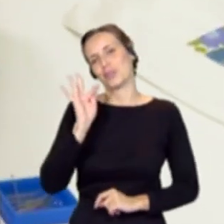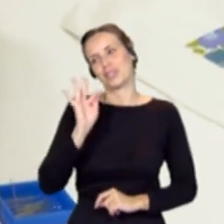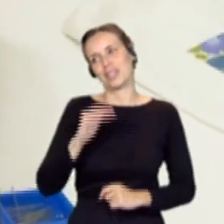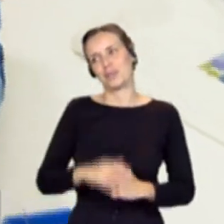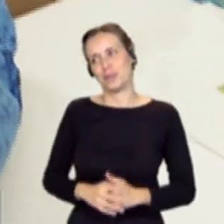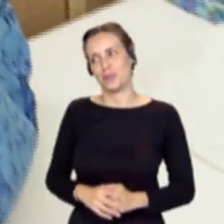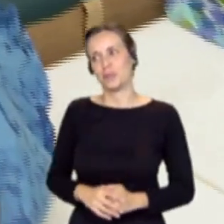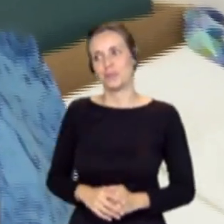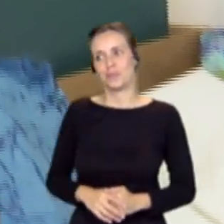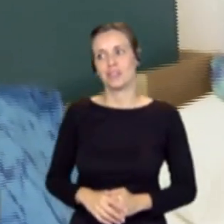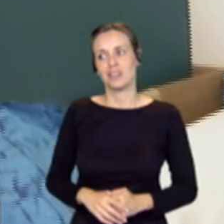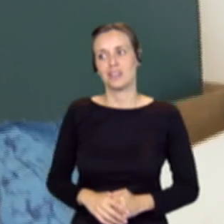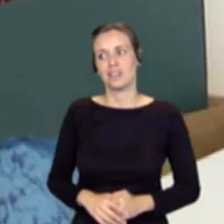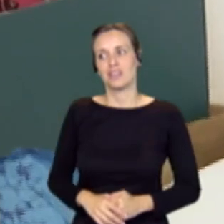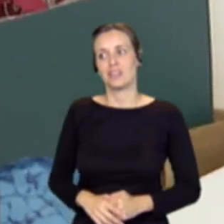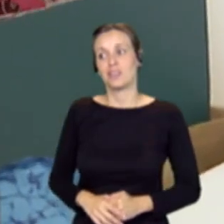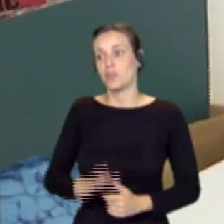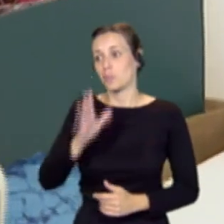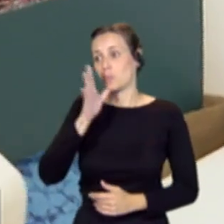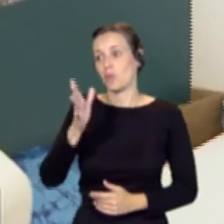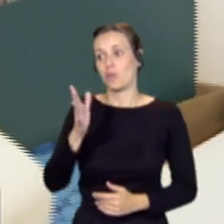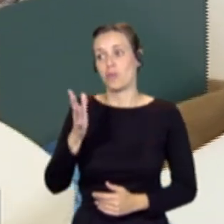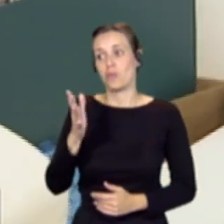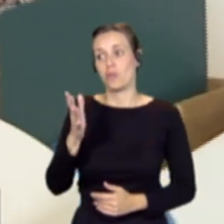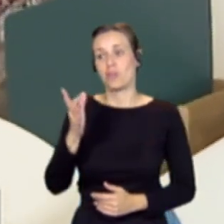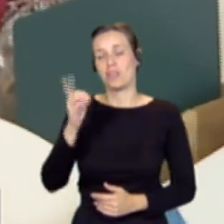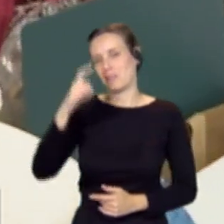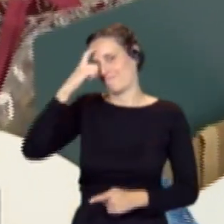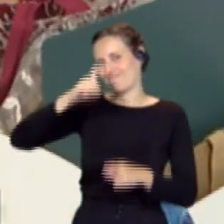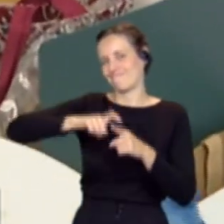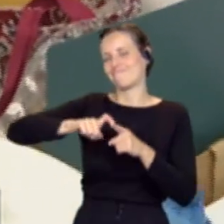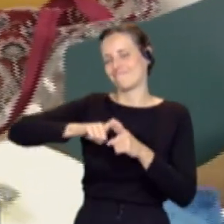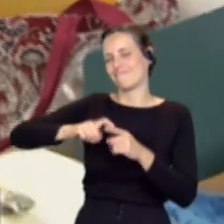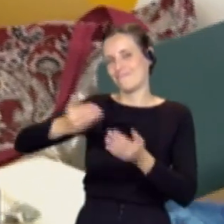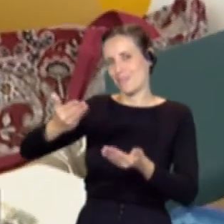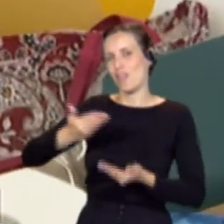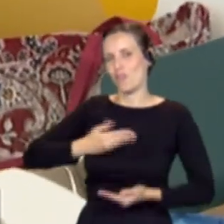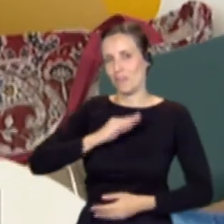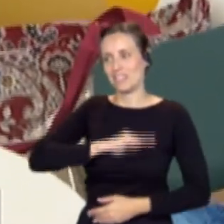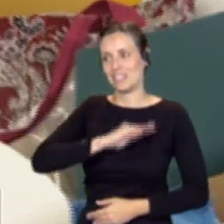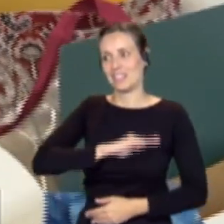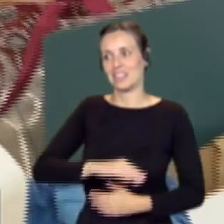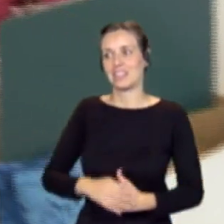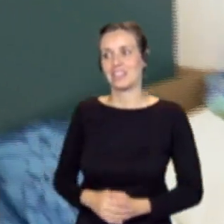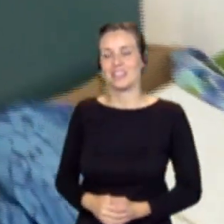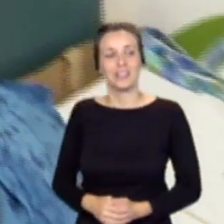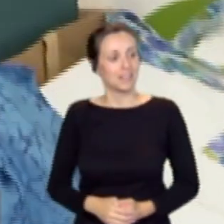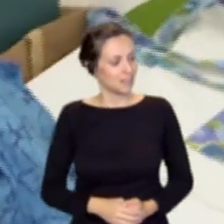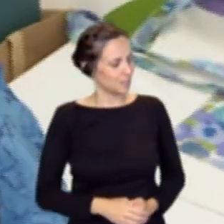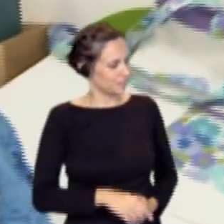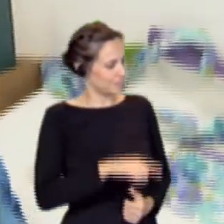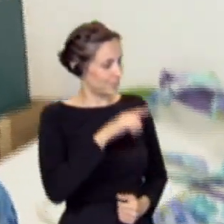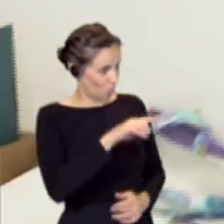es lo que ayuda también, psicológicamente ayuda bastante. Te